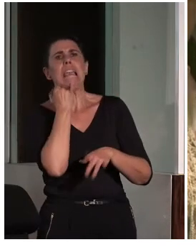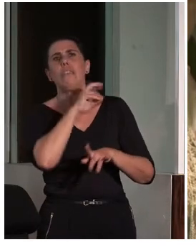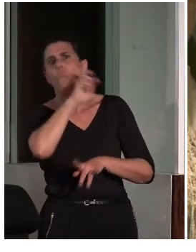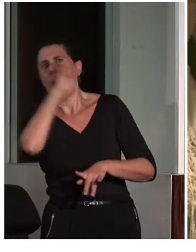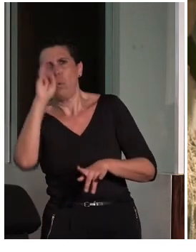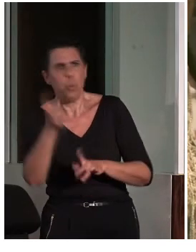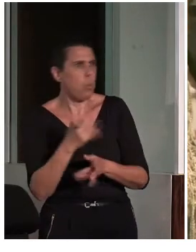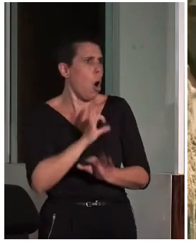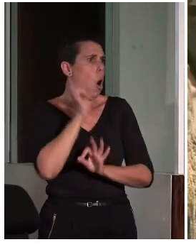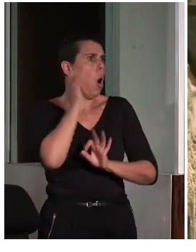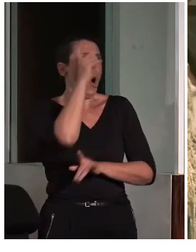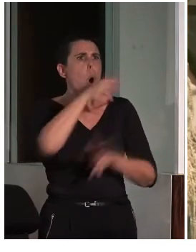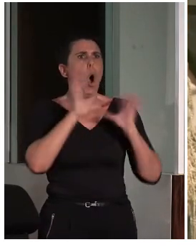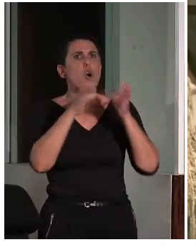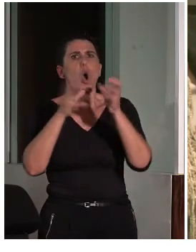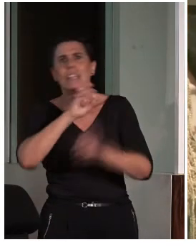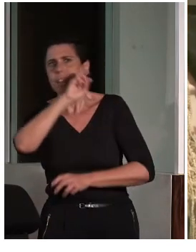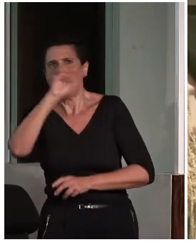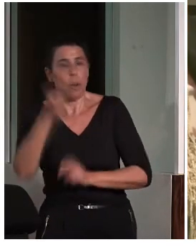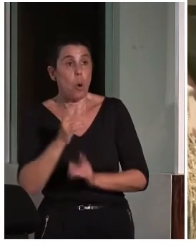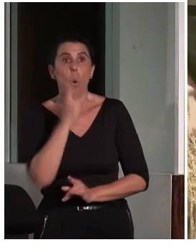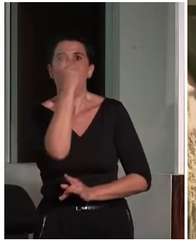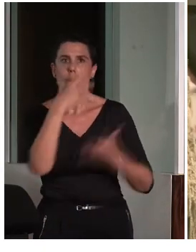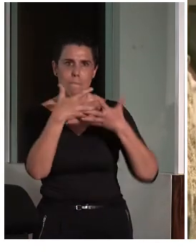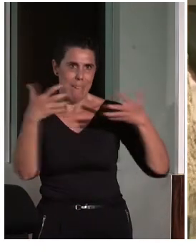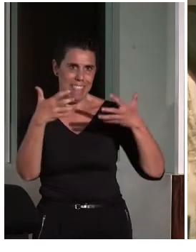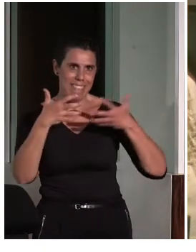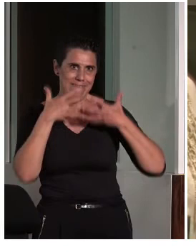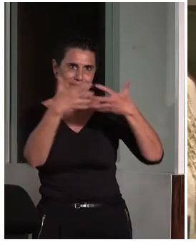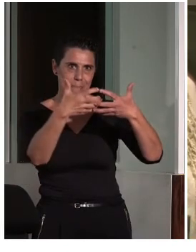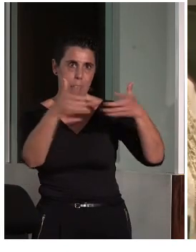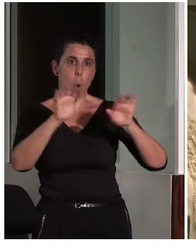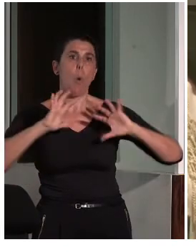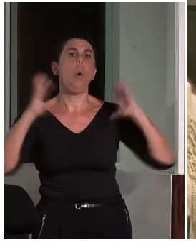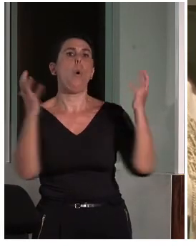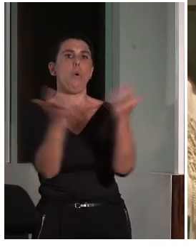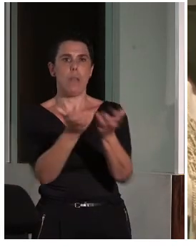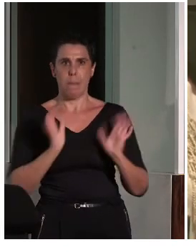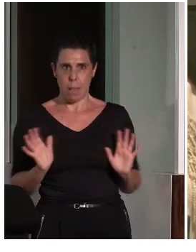el mundo pueda entender. Es la dificultad que tiene, pero también es la bondad que el sistema universal tiene.